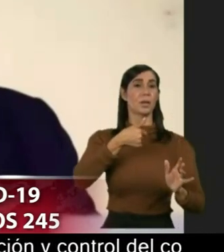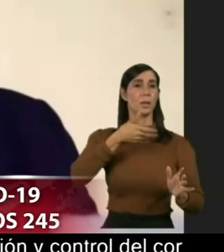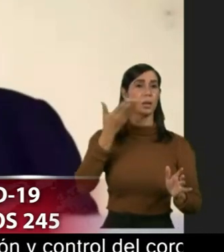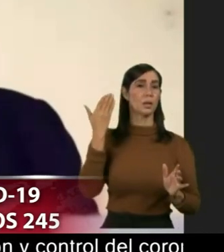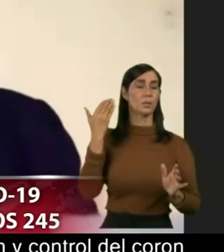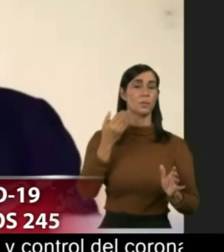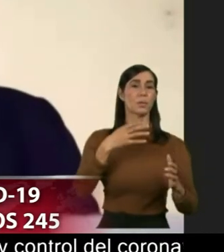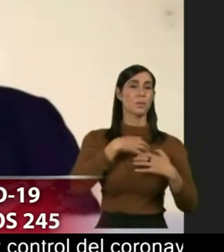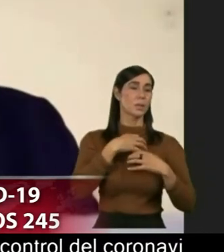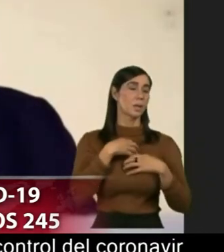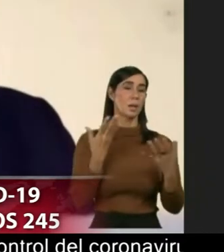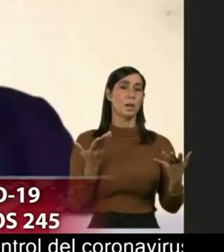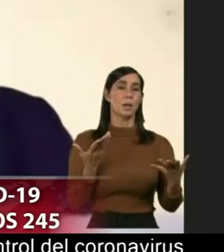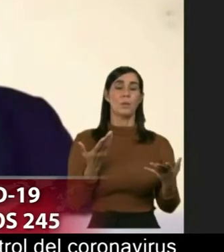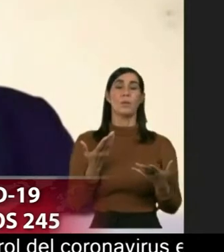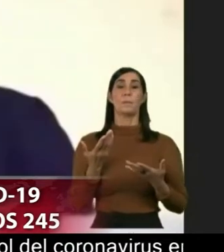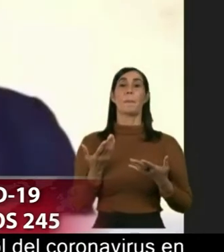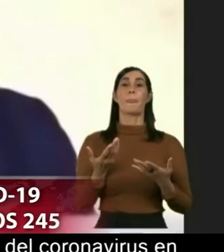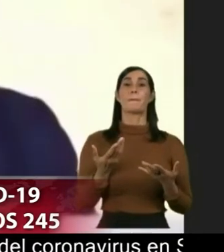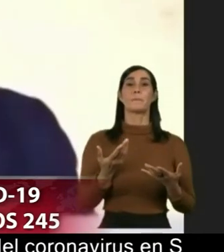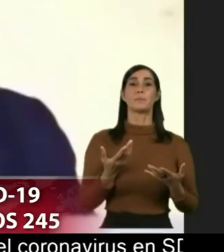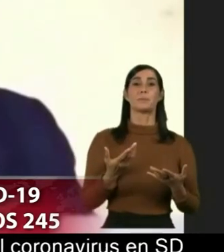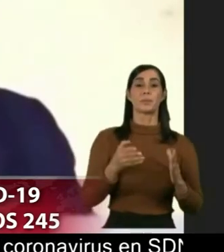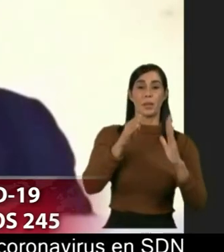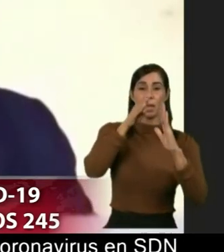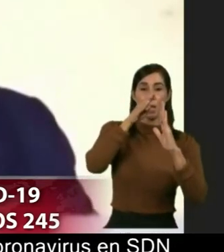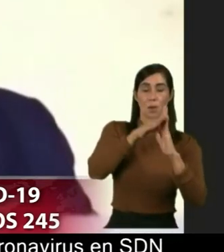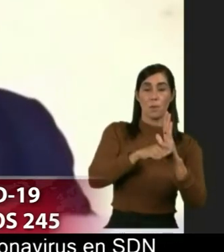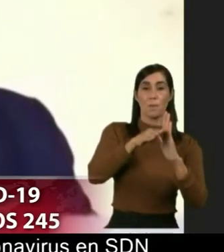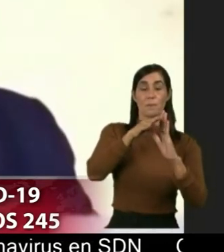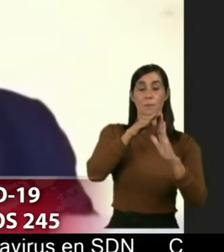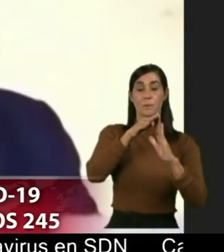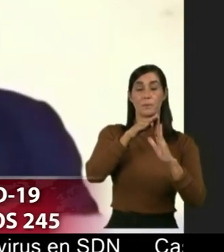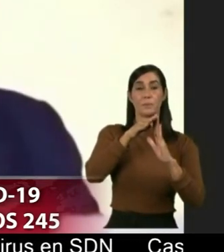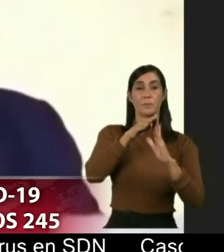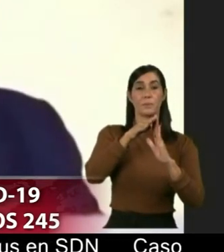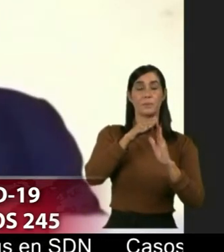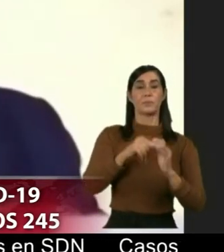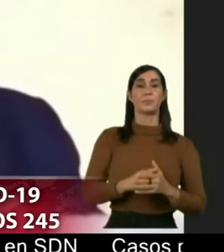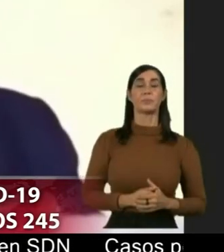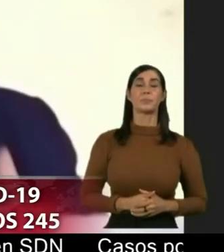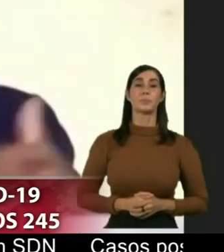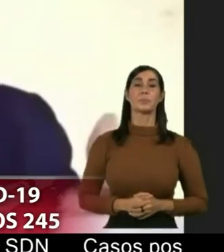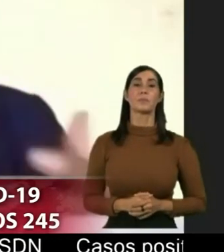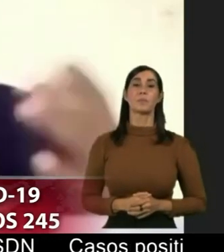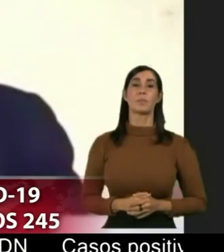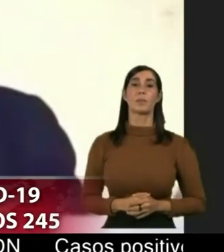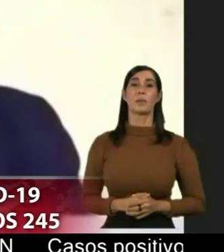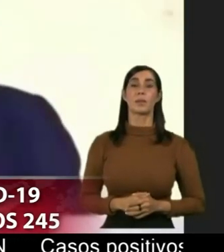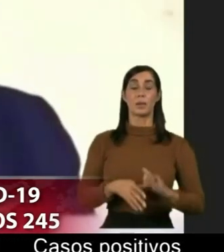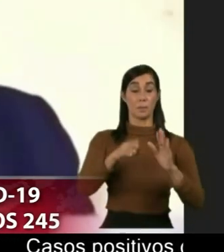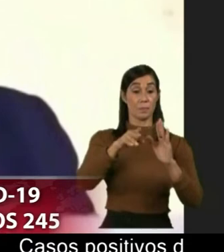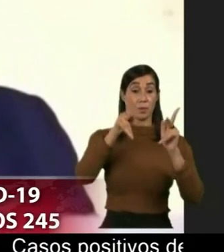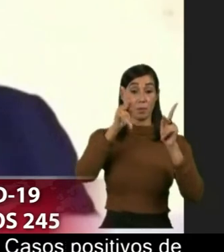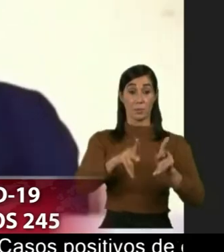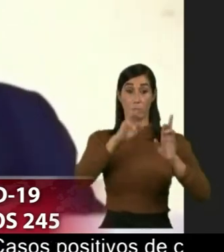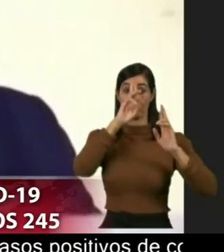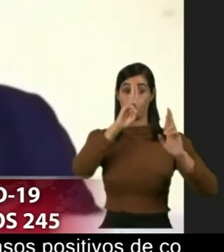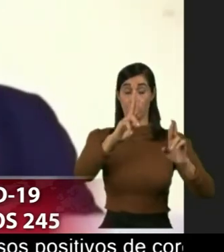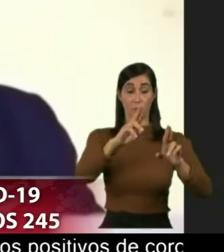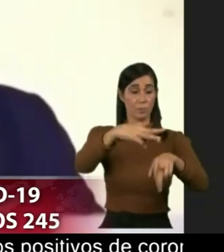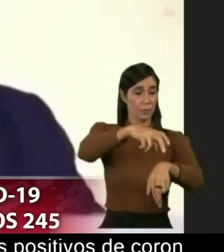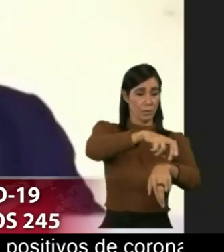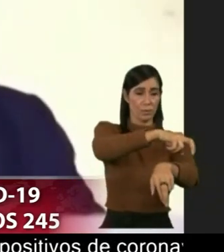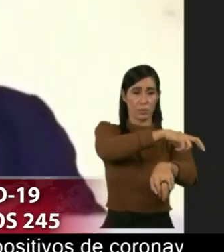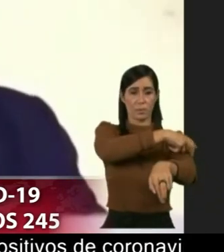se quejaba de que no baja la incidencia de de la gente en las calles es